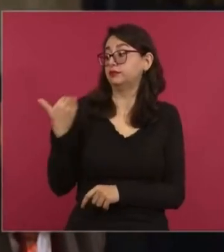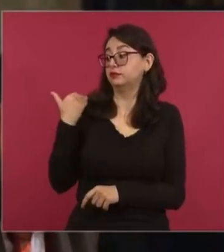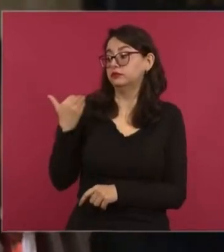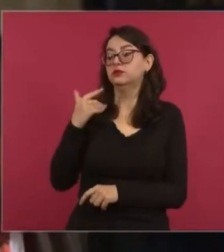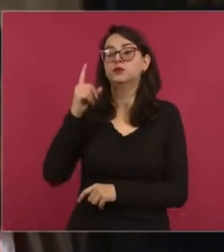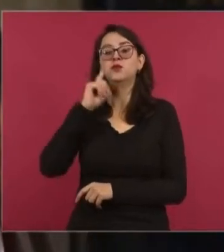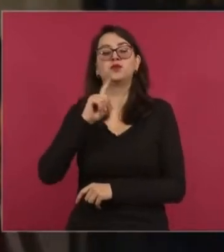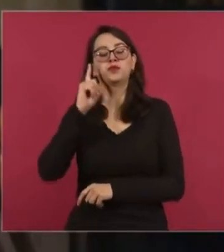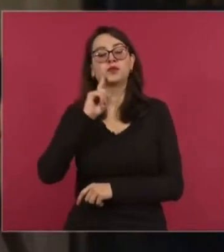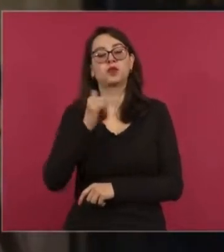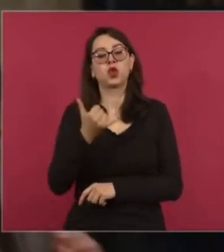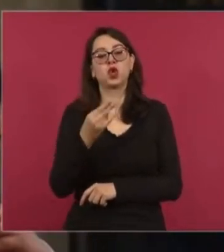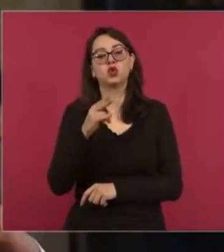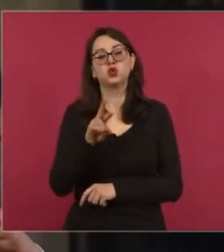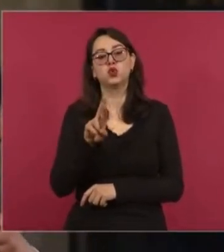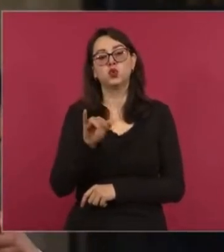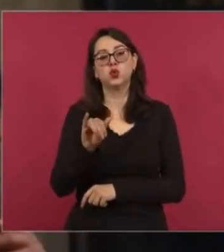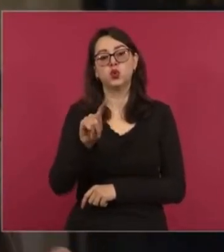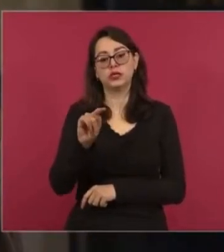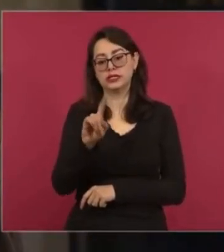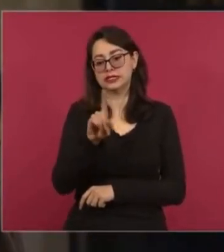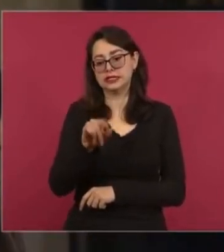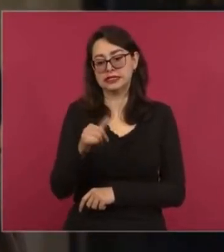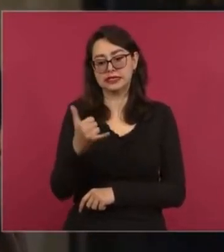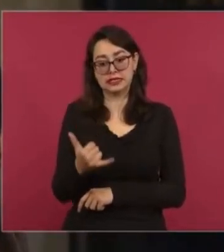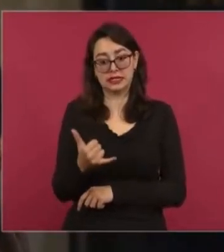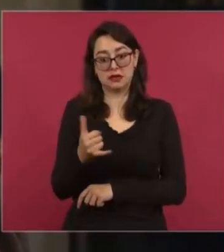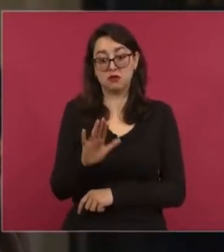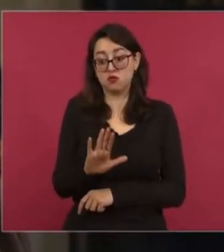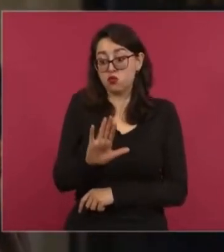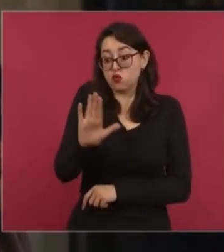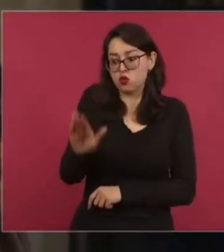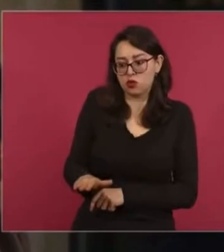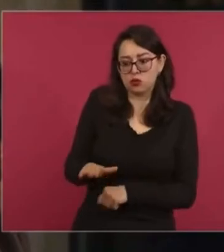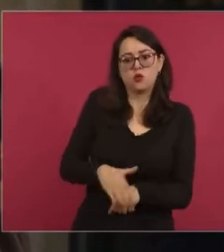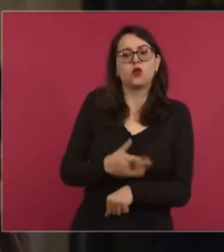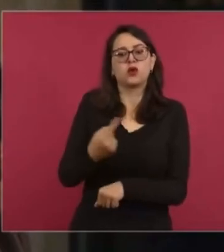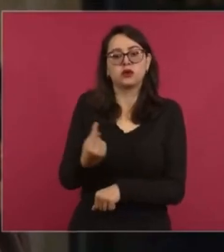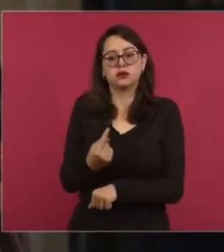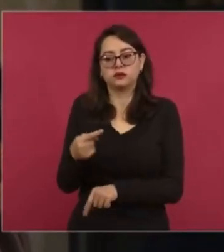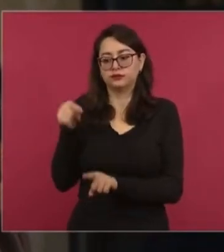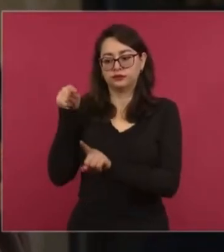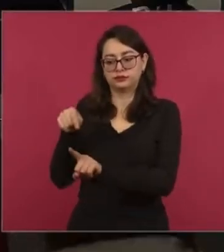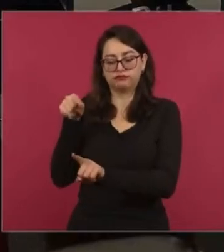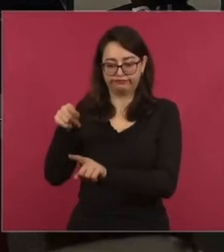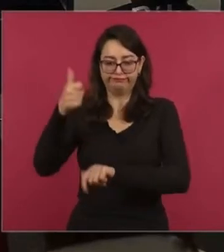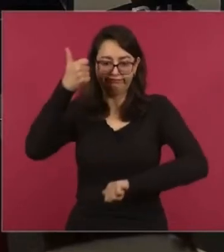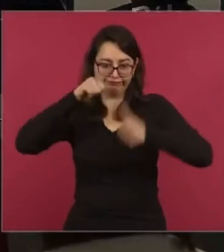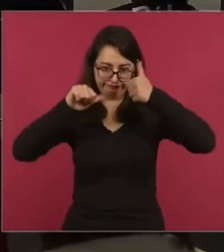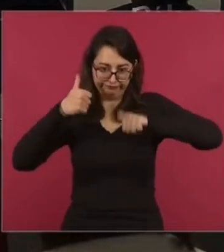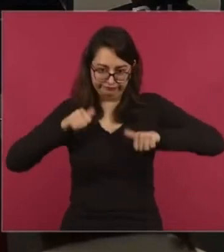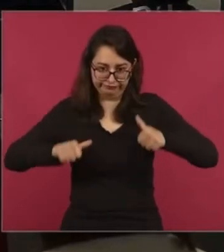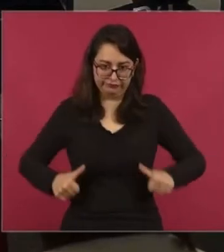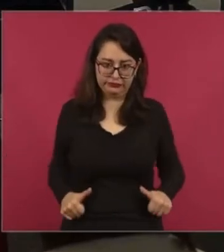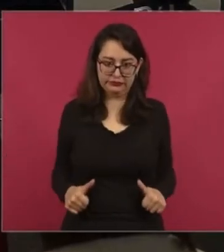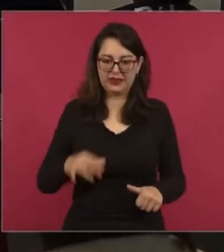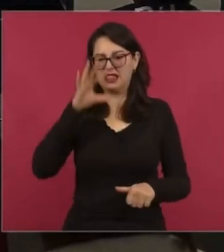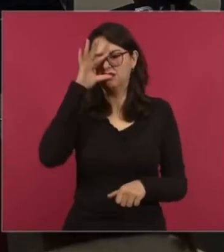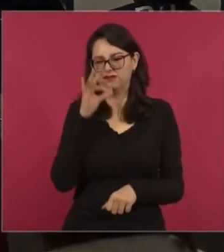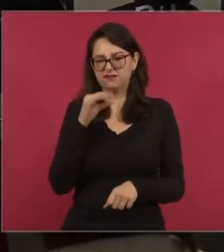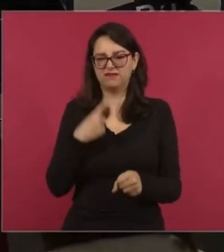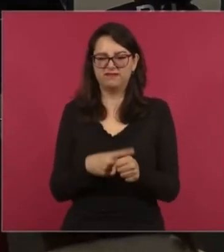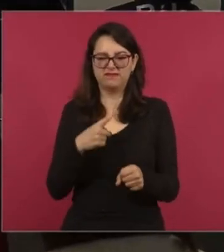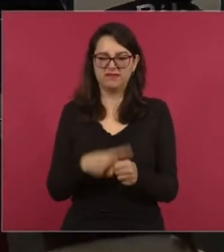mala praxis de uno de estos médicos que estudió. Y así como ella, han muerto muchas personas. El gobernador de